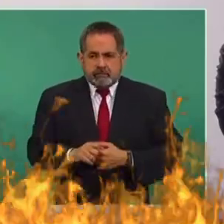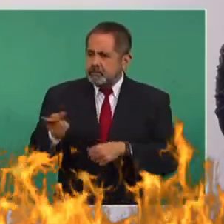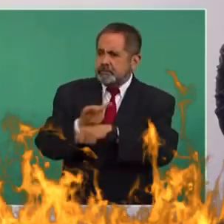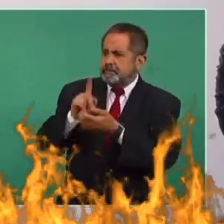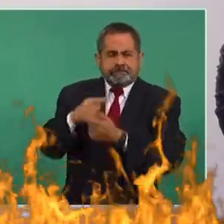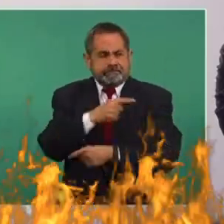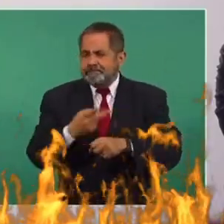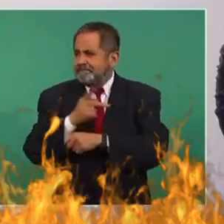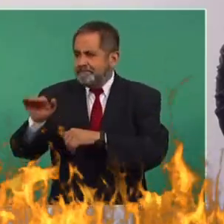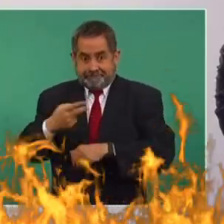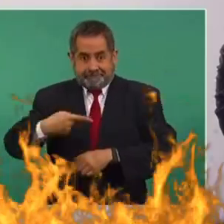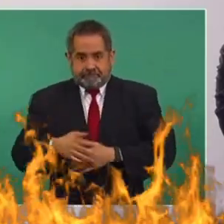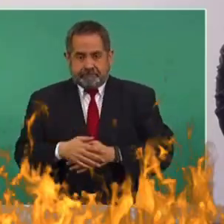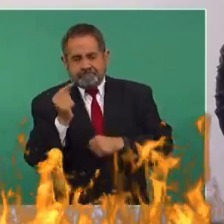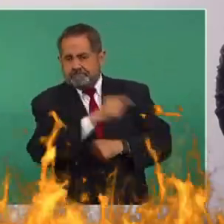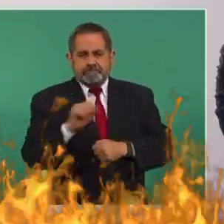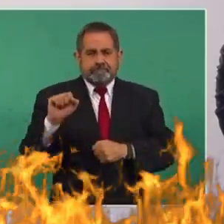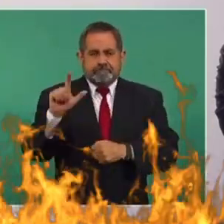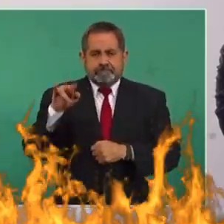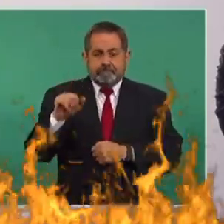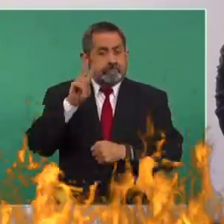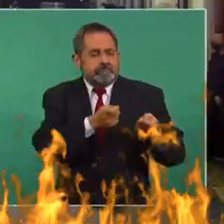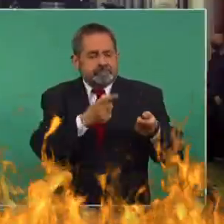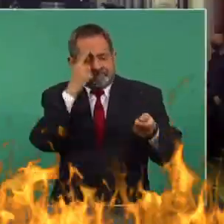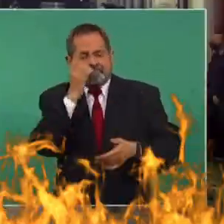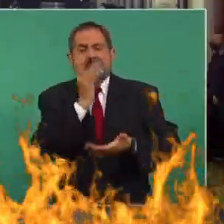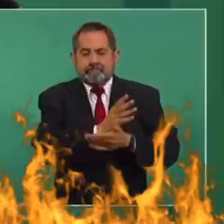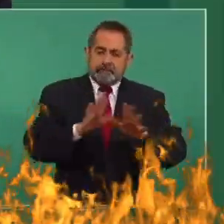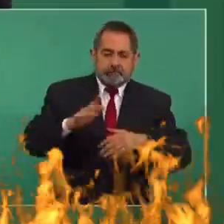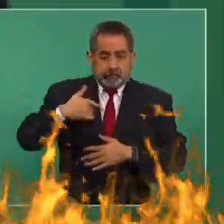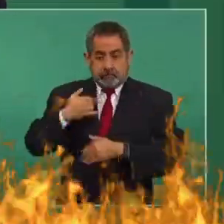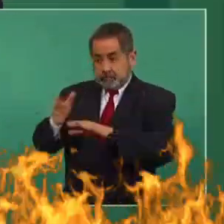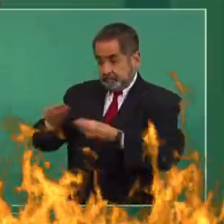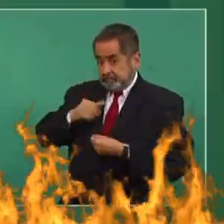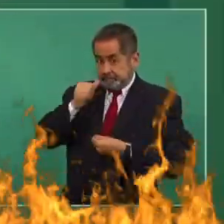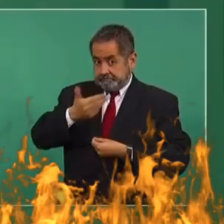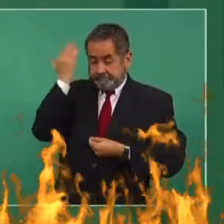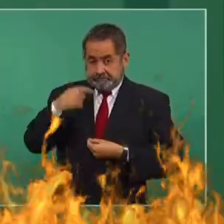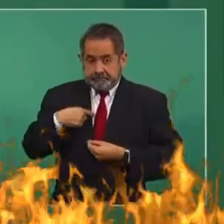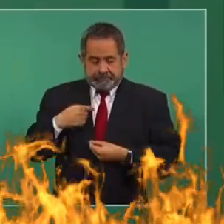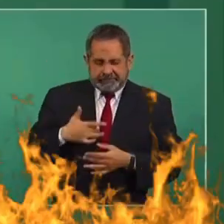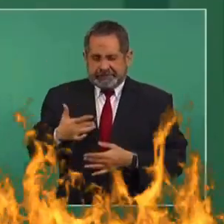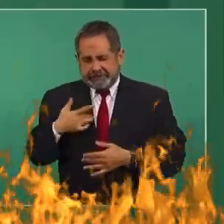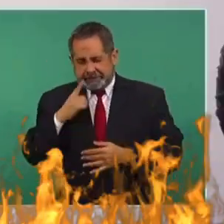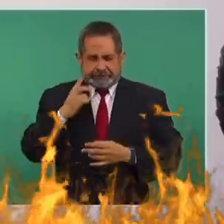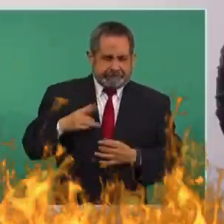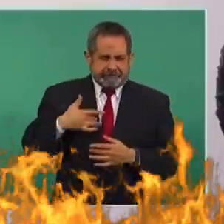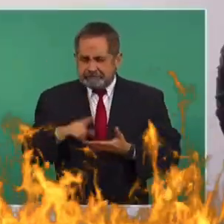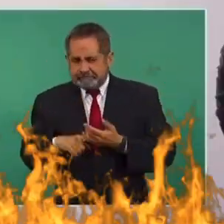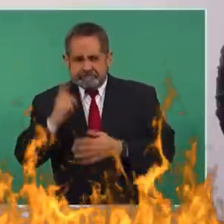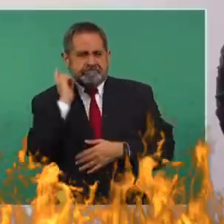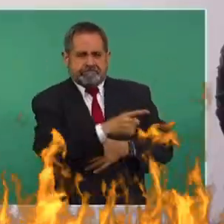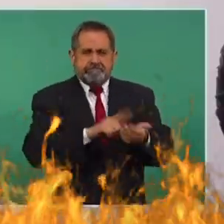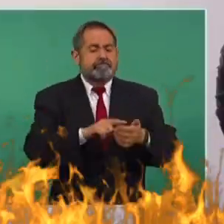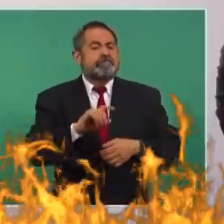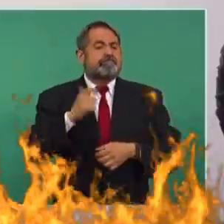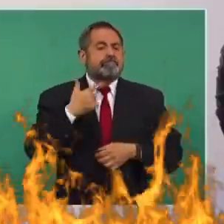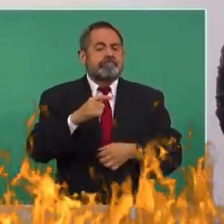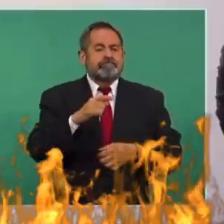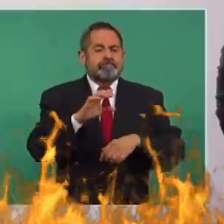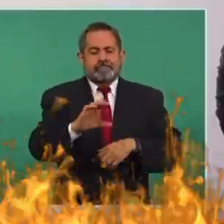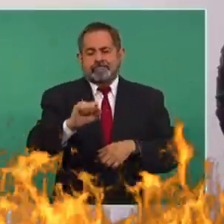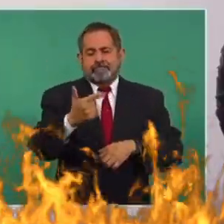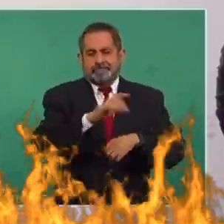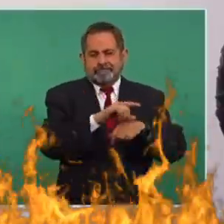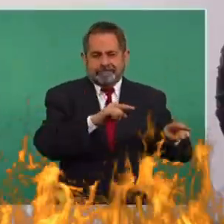qué pasa con esto? Le digo Salinas. Pero no tenía yo información. Sin tener información, que no va por instinto, sólida, Salinas. Porque